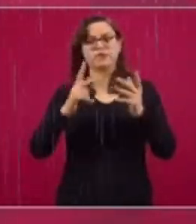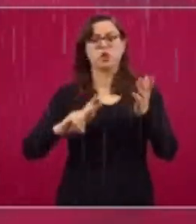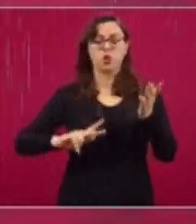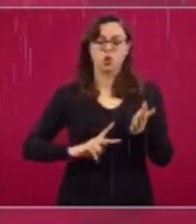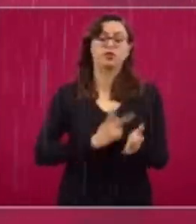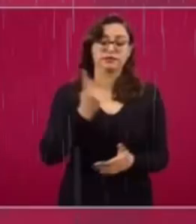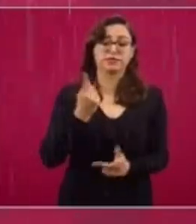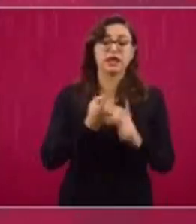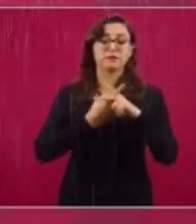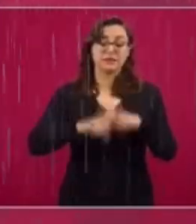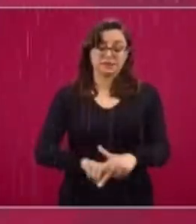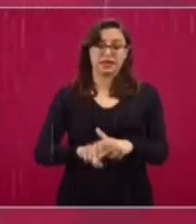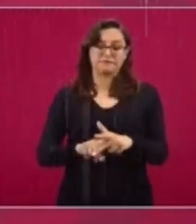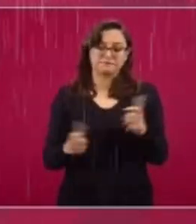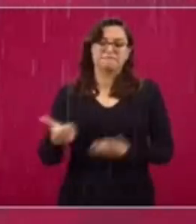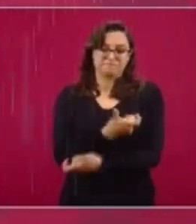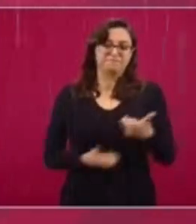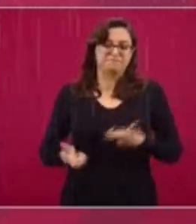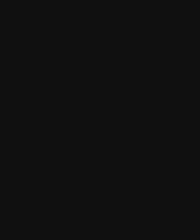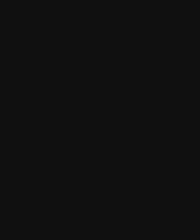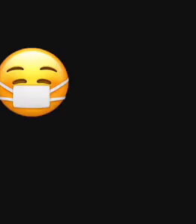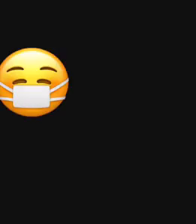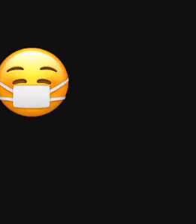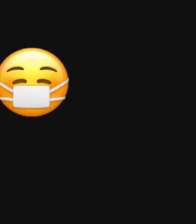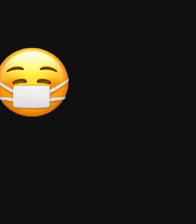ya un mayor crecimiento económico.